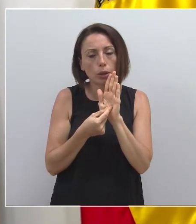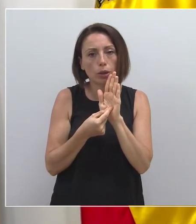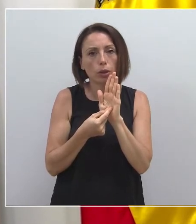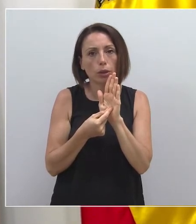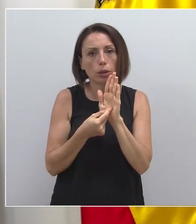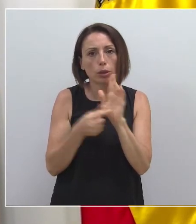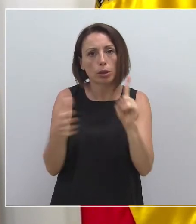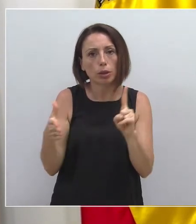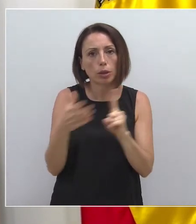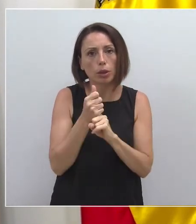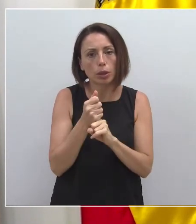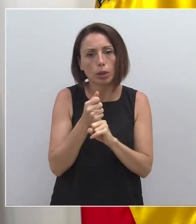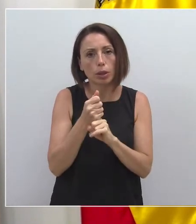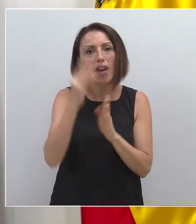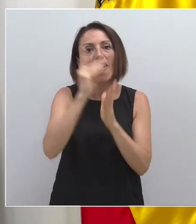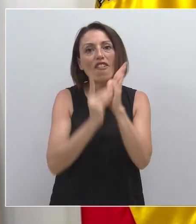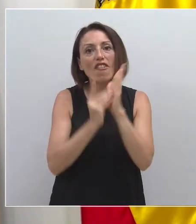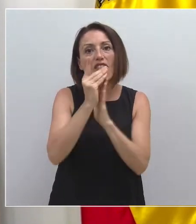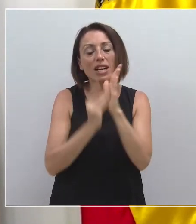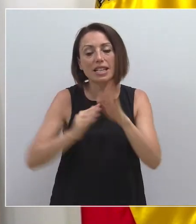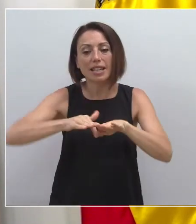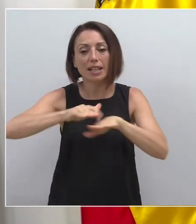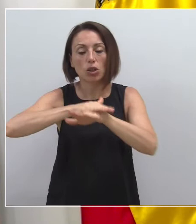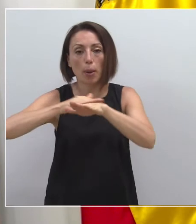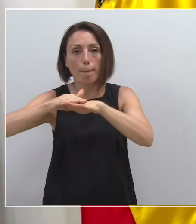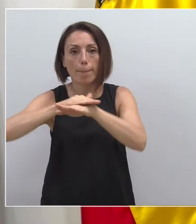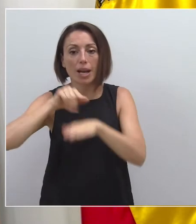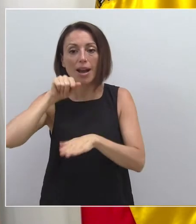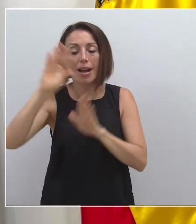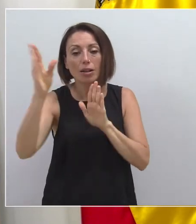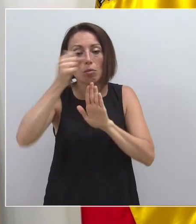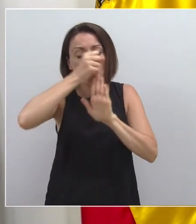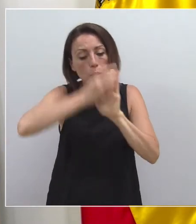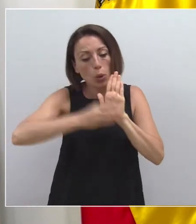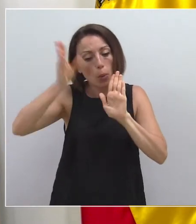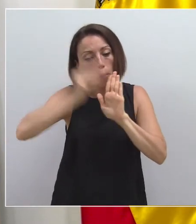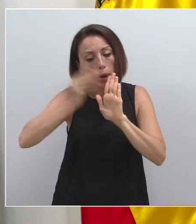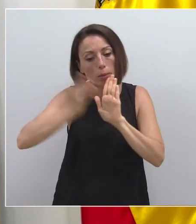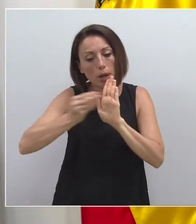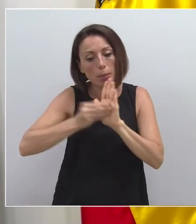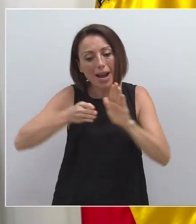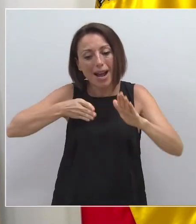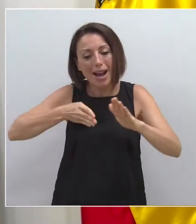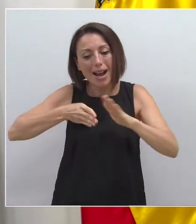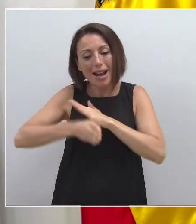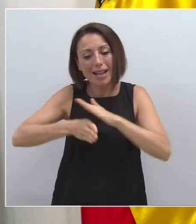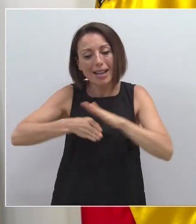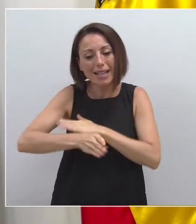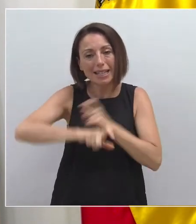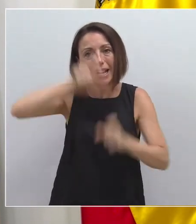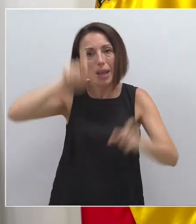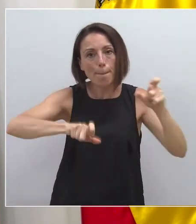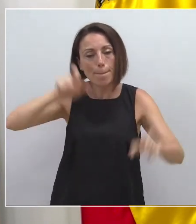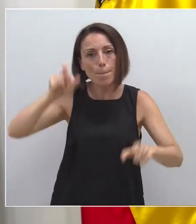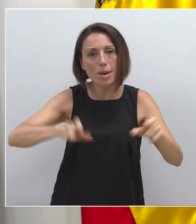base de datos del Ministerio, donde se recogen todas las entradas de personas